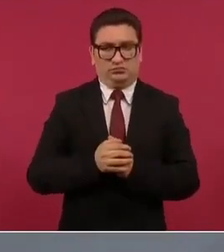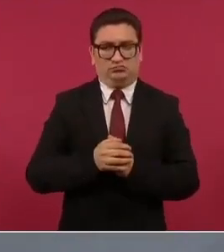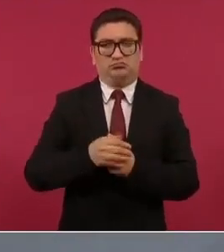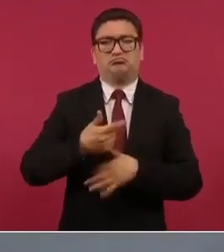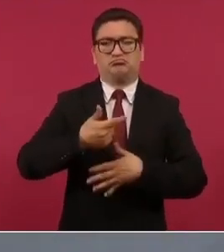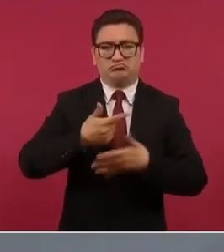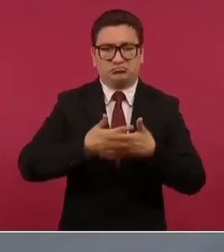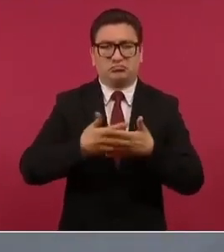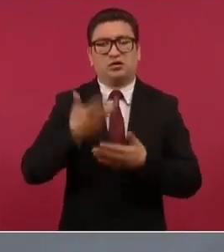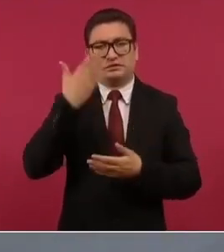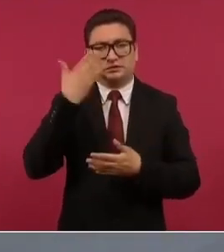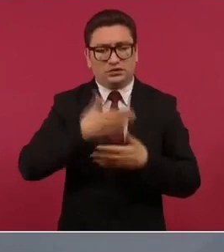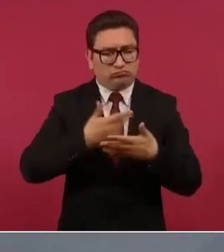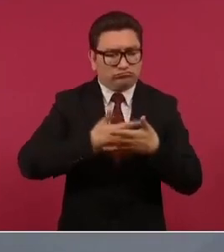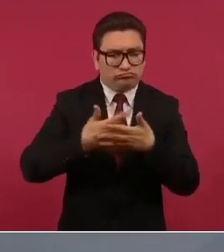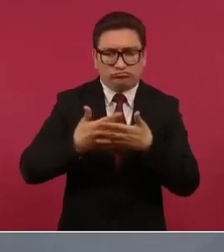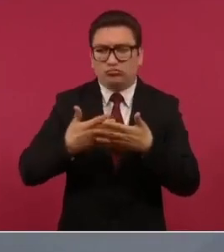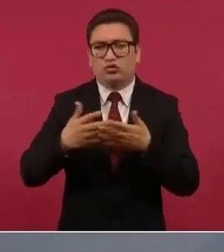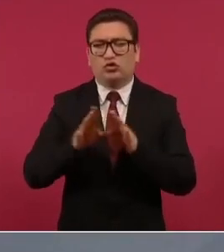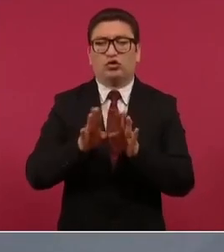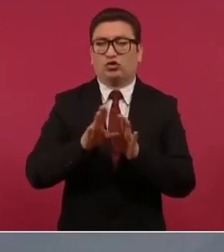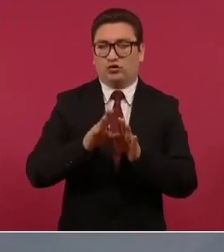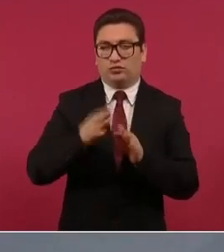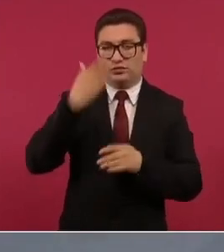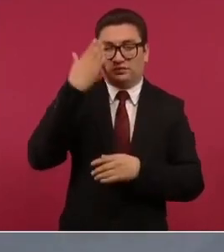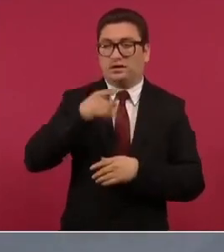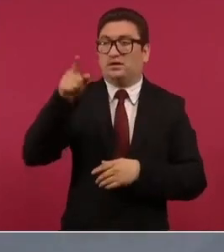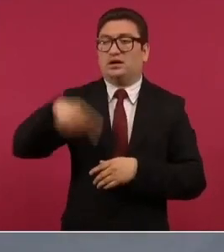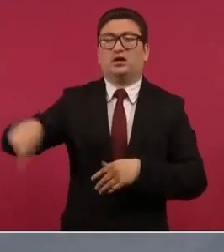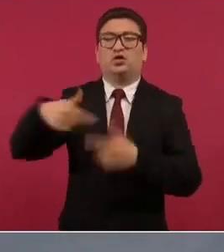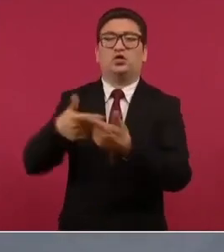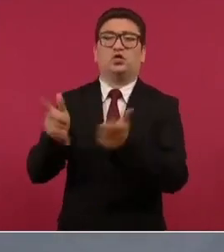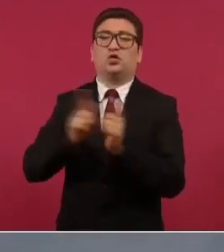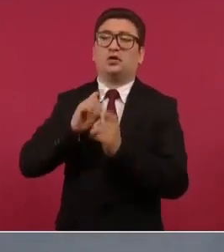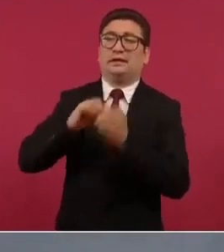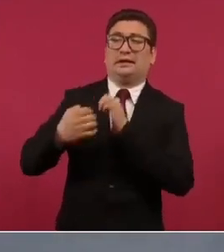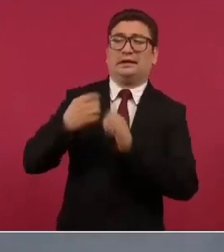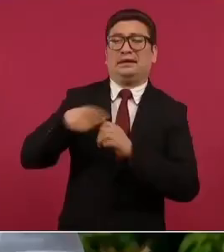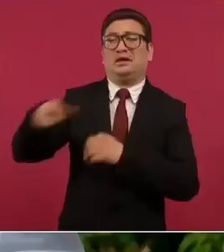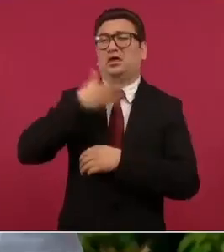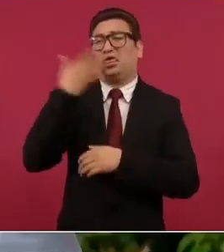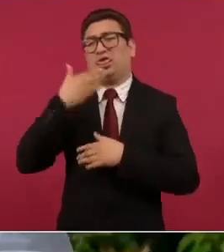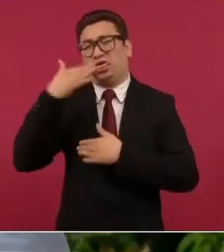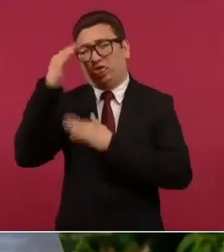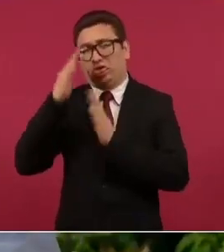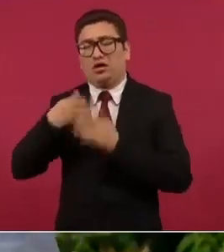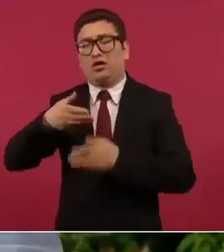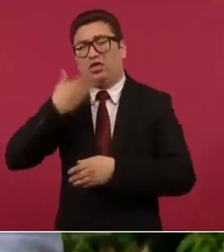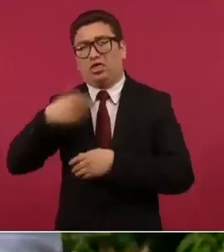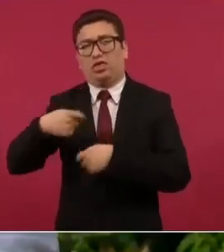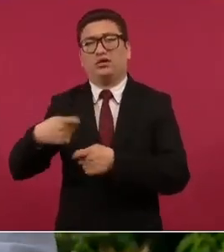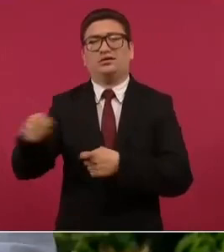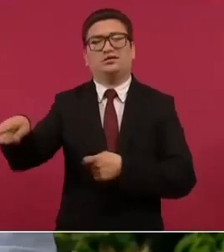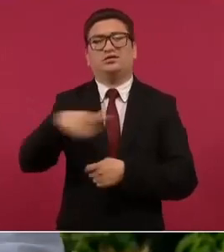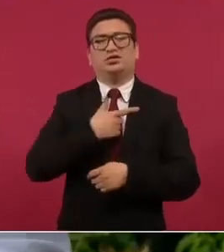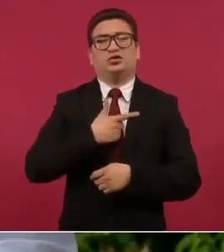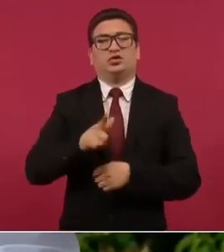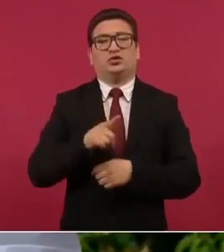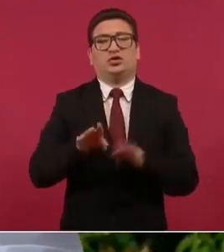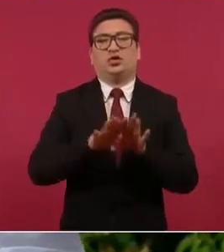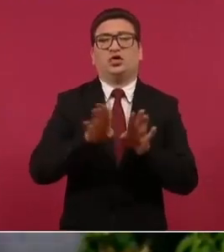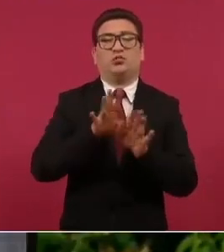cuenta a los tecnócratas neoliberales le da mucho miedo lo del